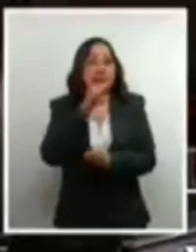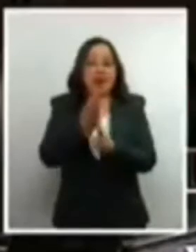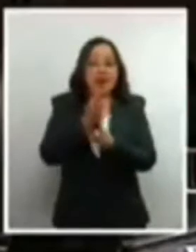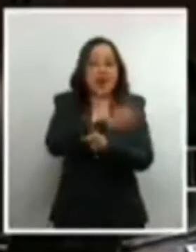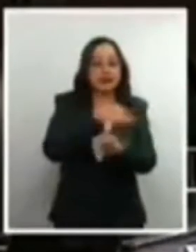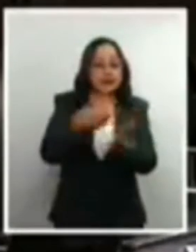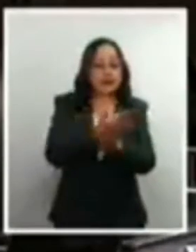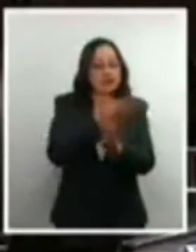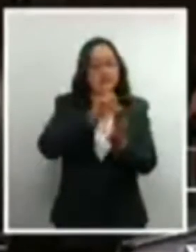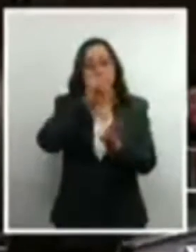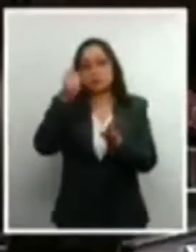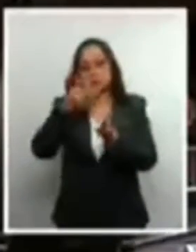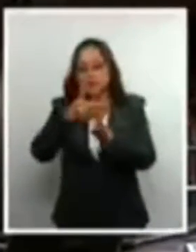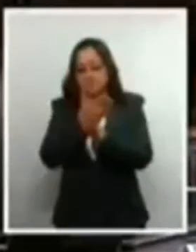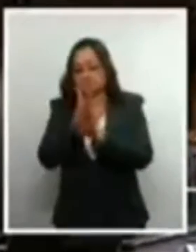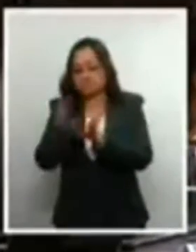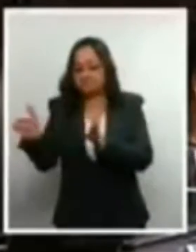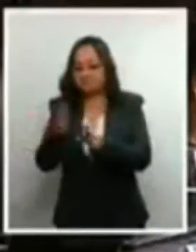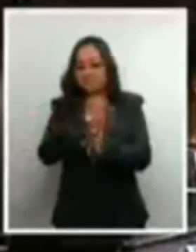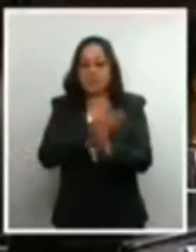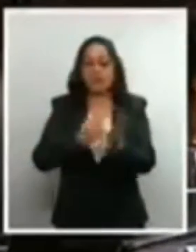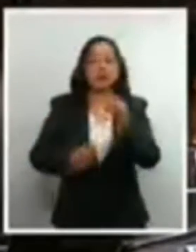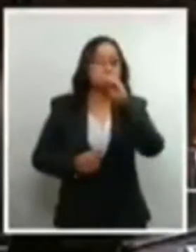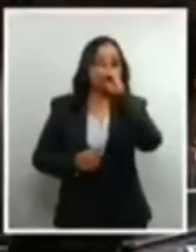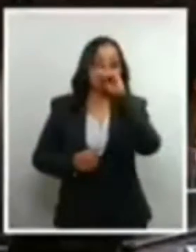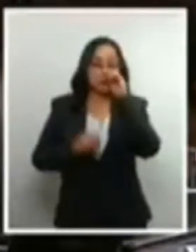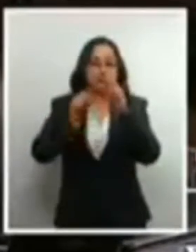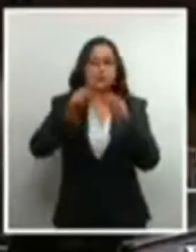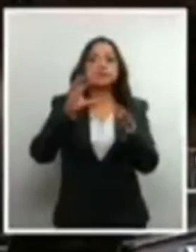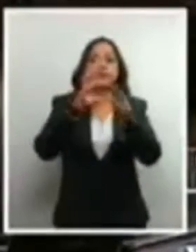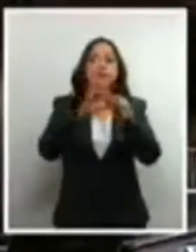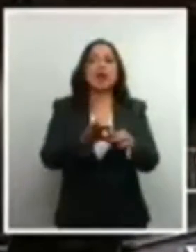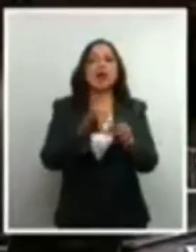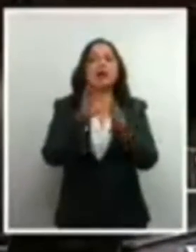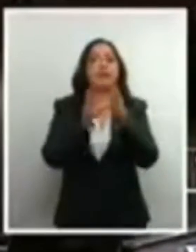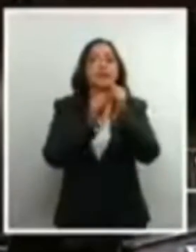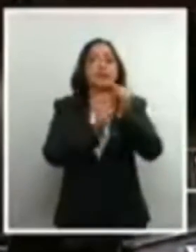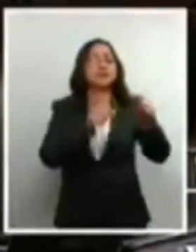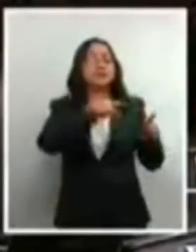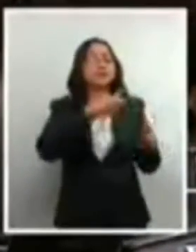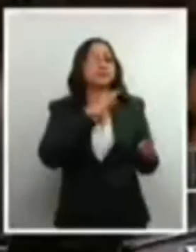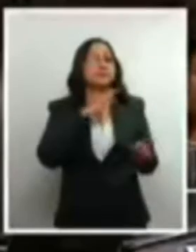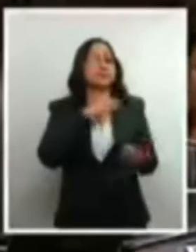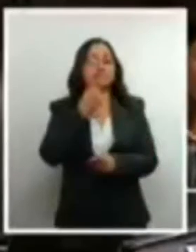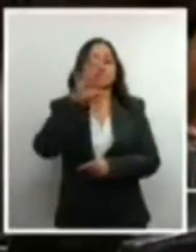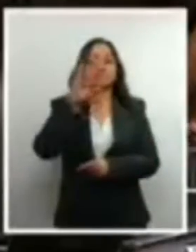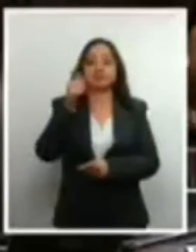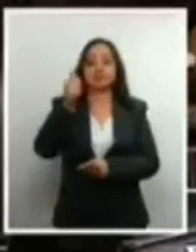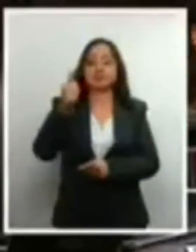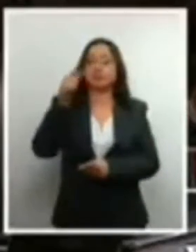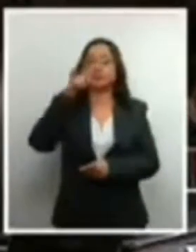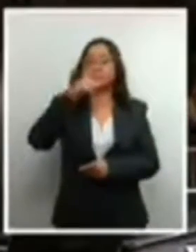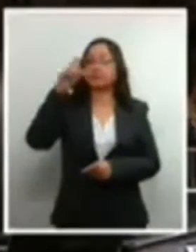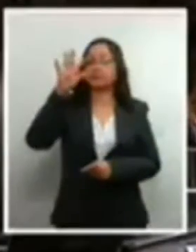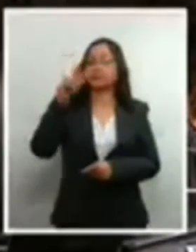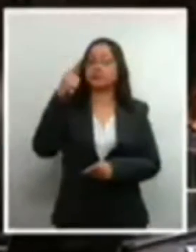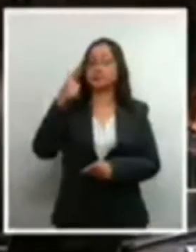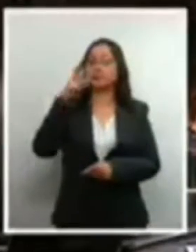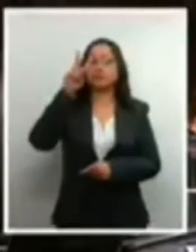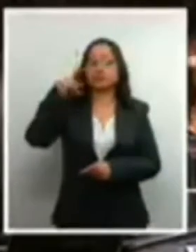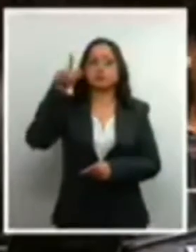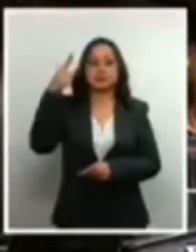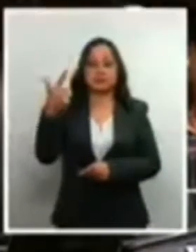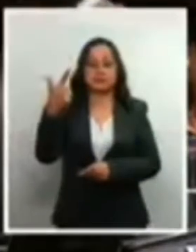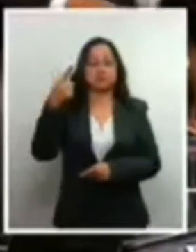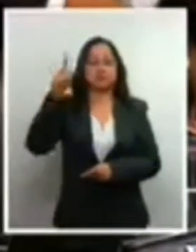del nacimiento. B. En las acciones de inconstitucionalidad 146 y 147-2007 en las que